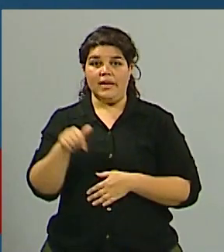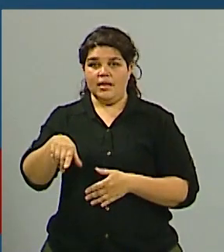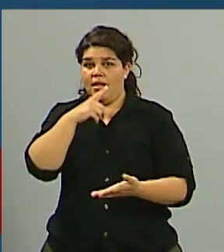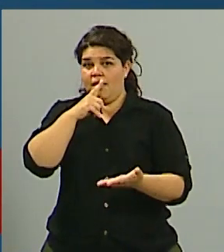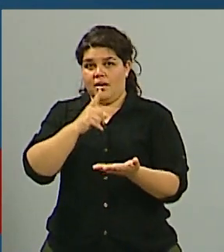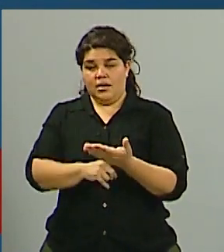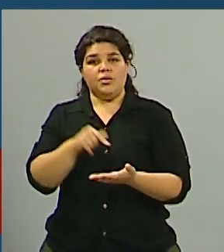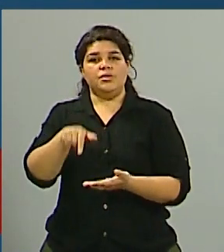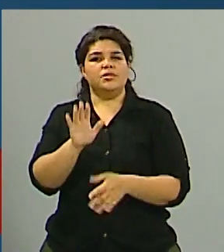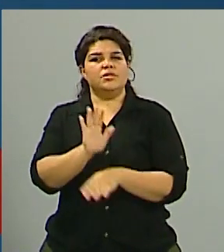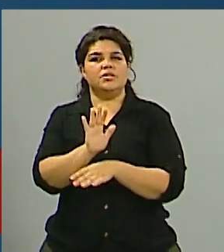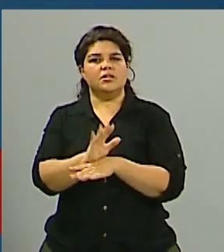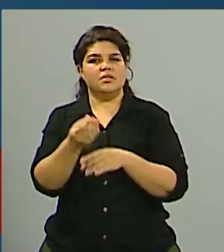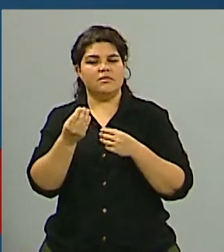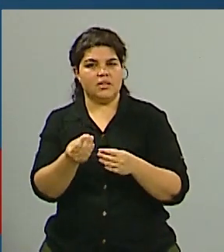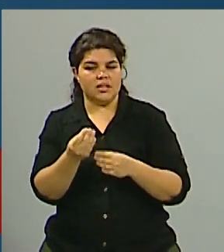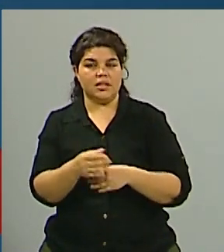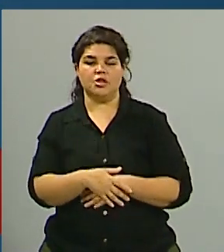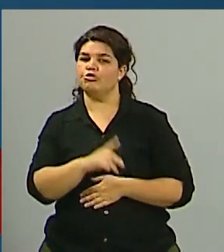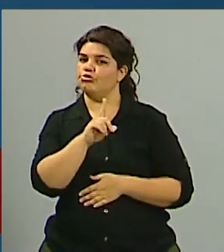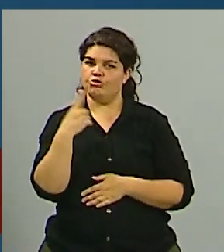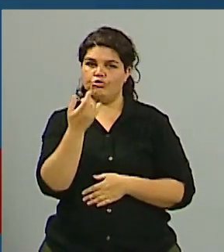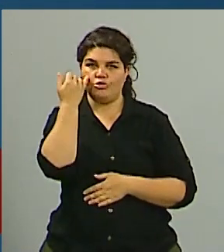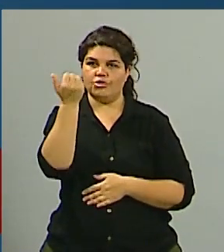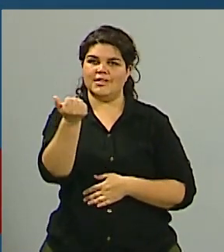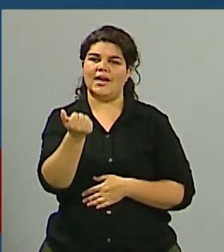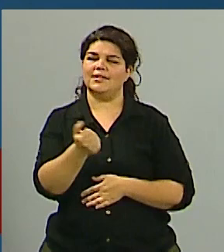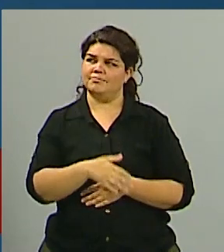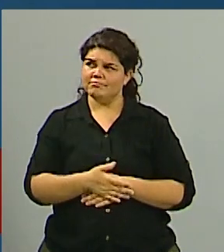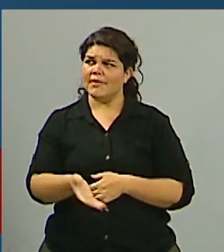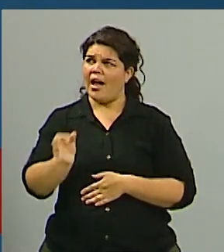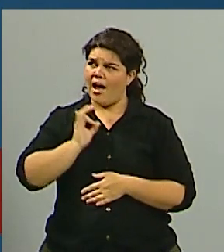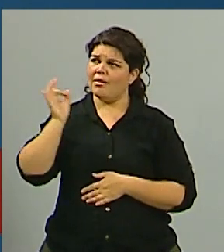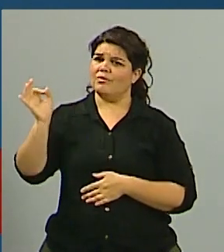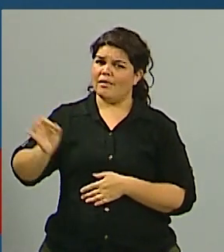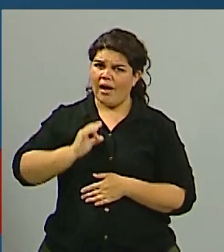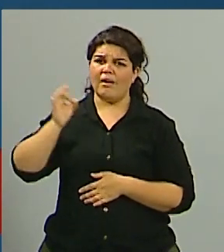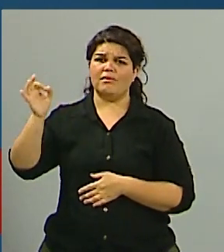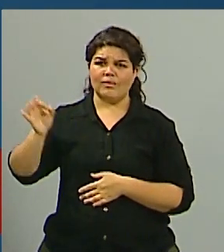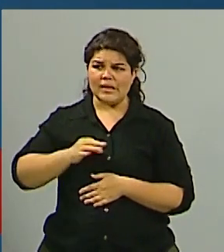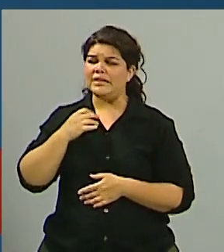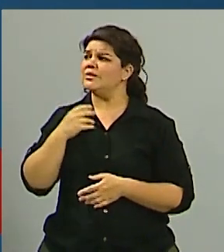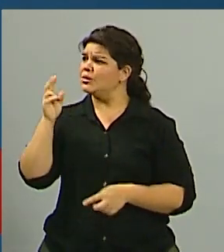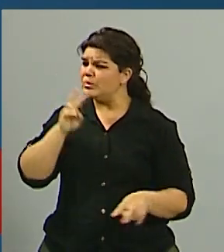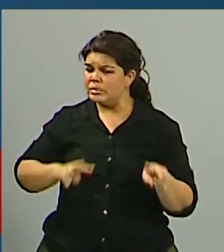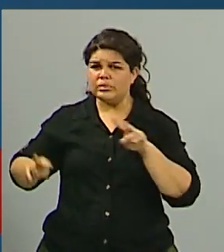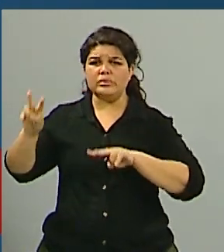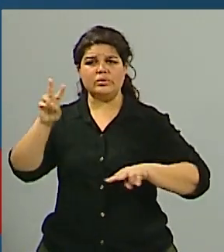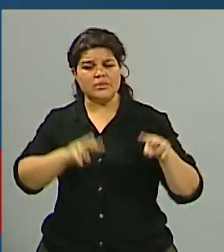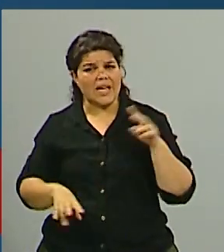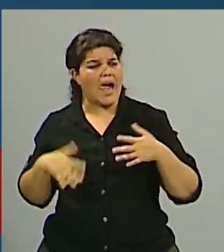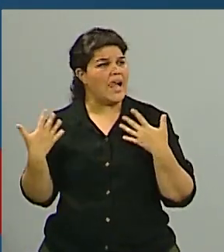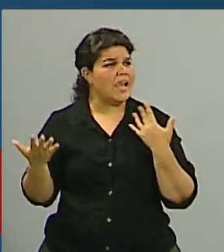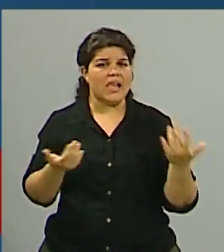algo que venimos buscando desde hace decenas de años que se intente lograr